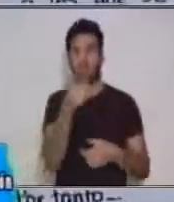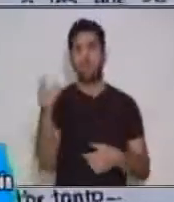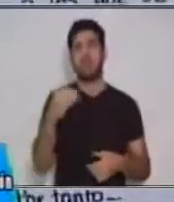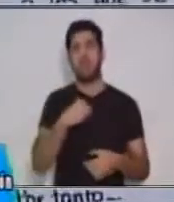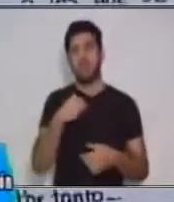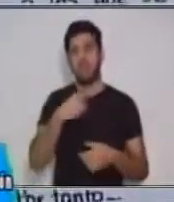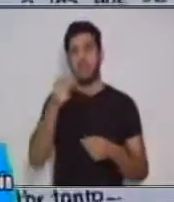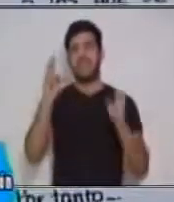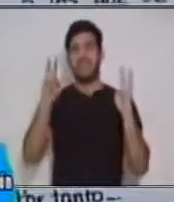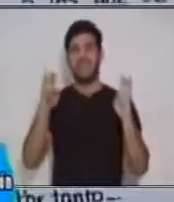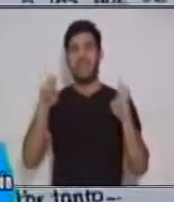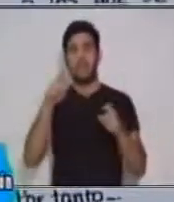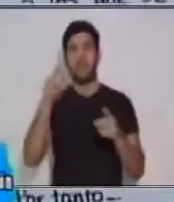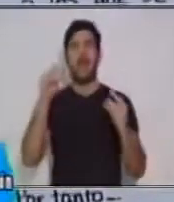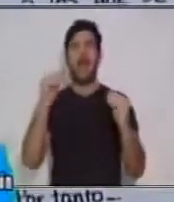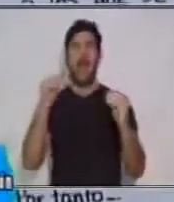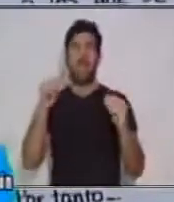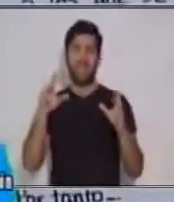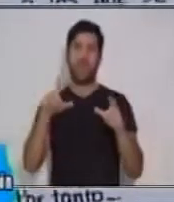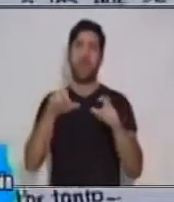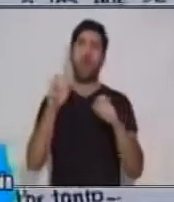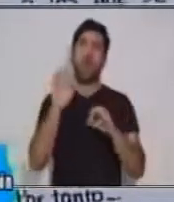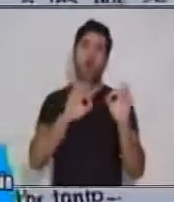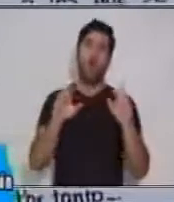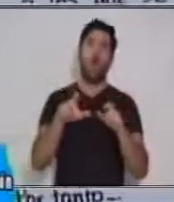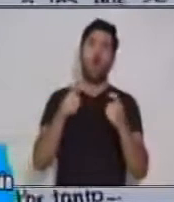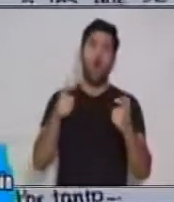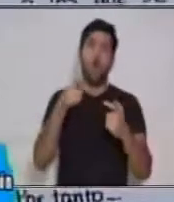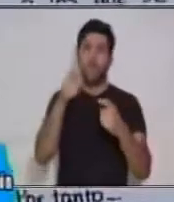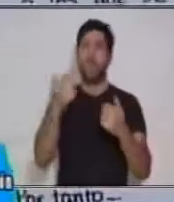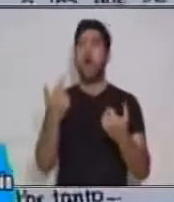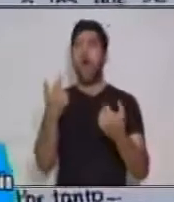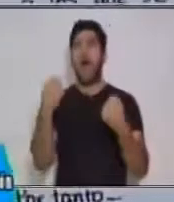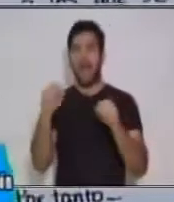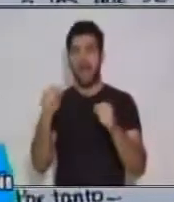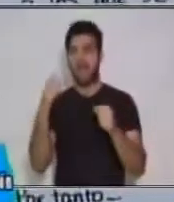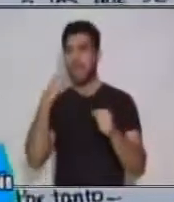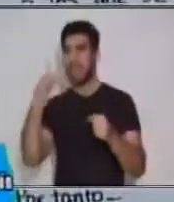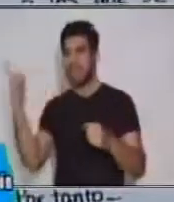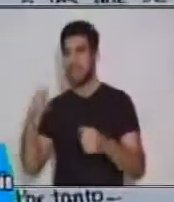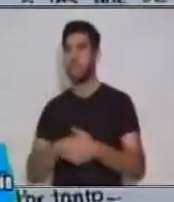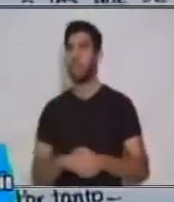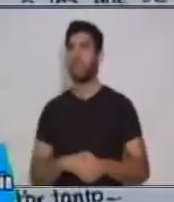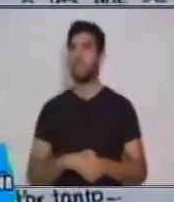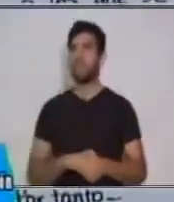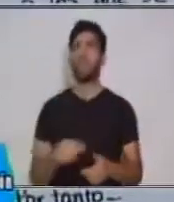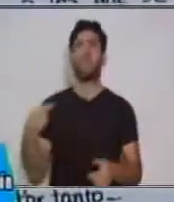vayamos a hablar, o de lo que queremos extender en este texto. ¿Cómo lo organizaremos?